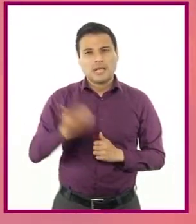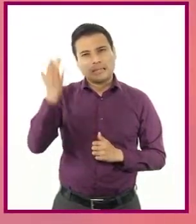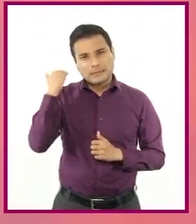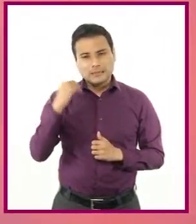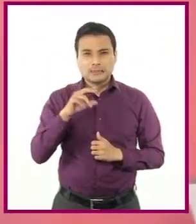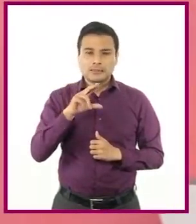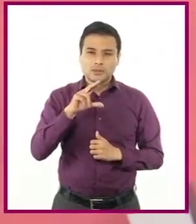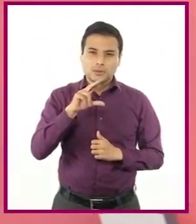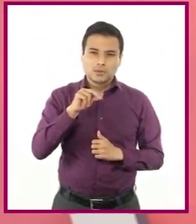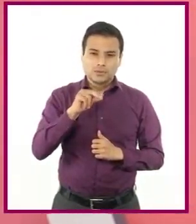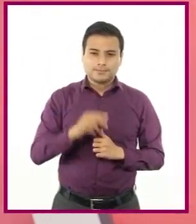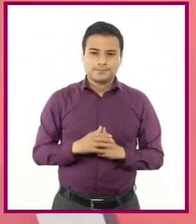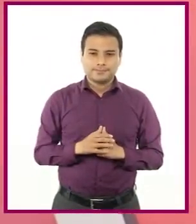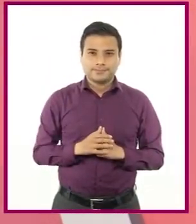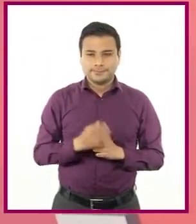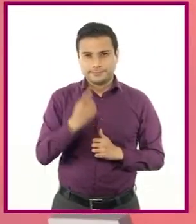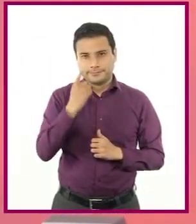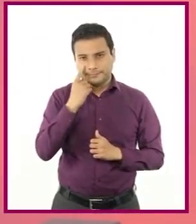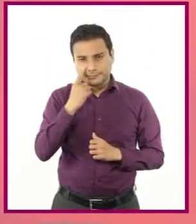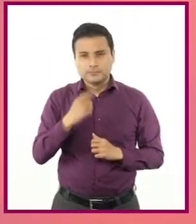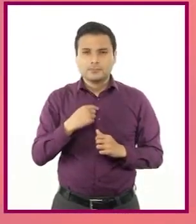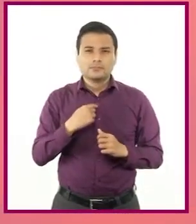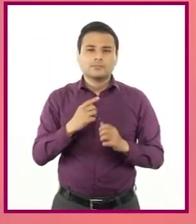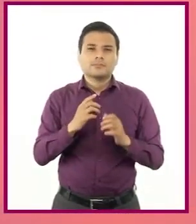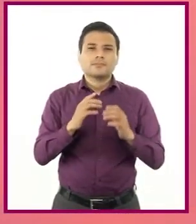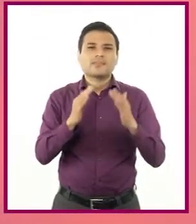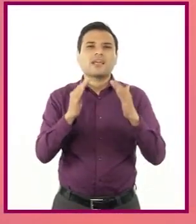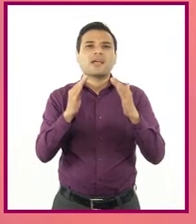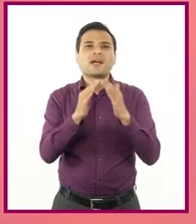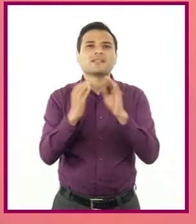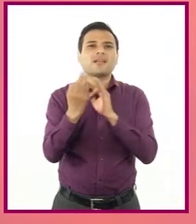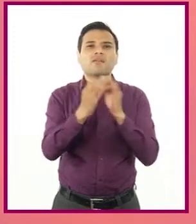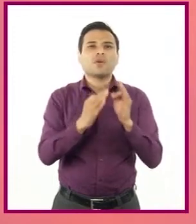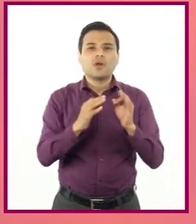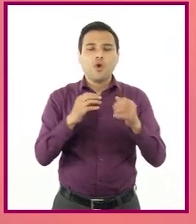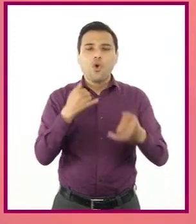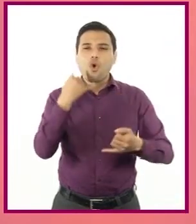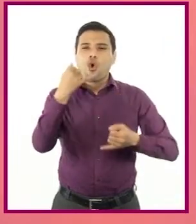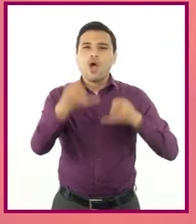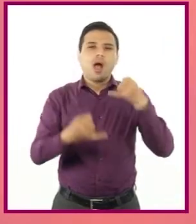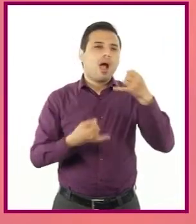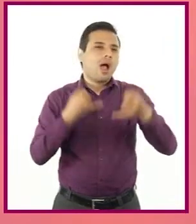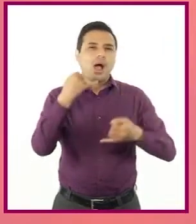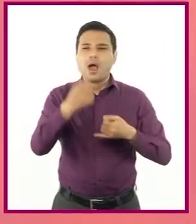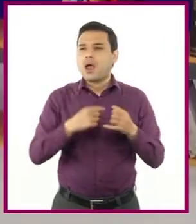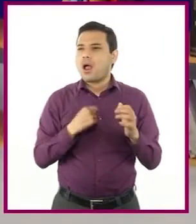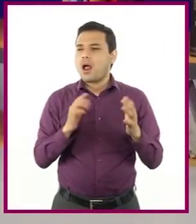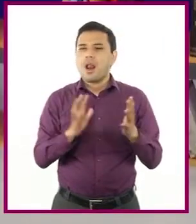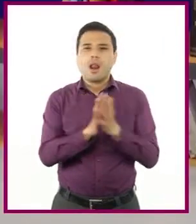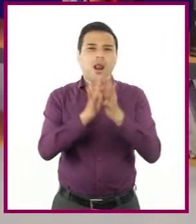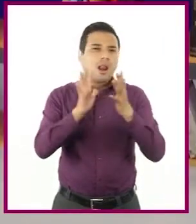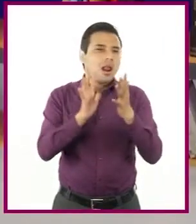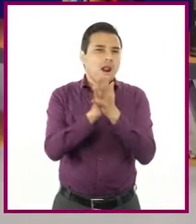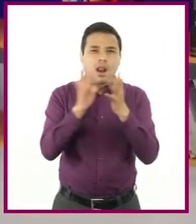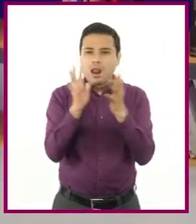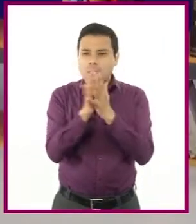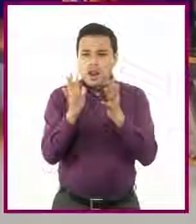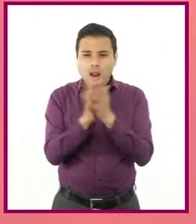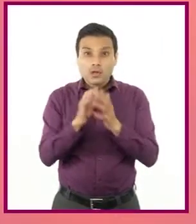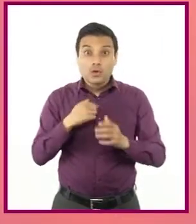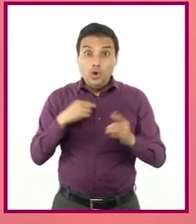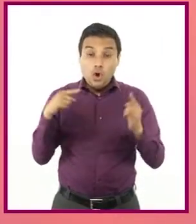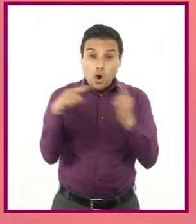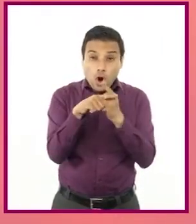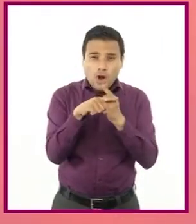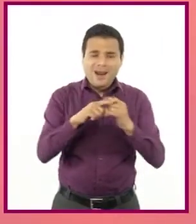Haga de cuenta que estaba en la cascarita de mi cuadra y me puse a jugar, bueno, sin poner atención. Estaba feliz porque había anotado un